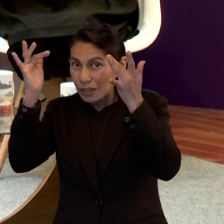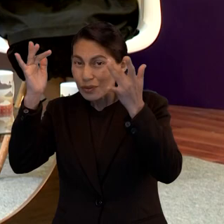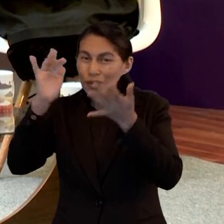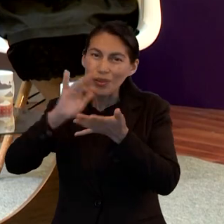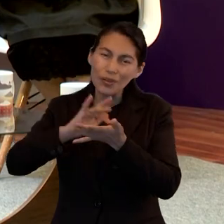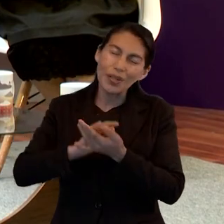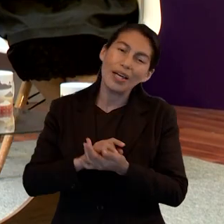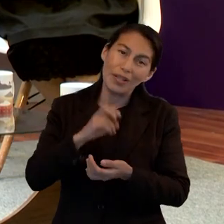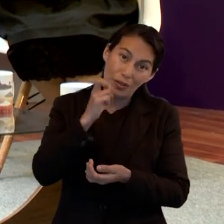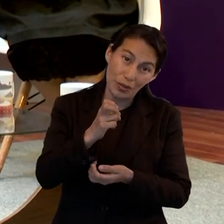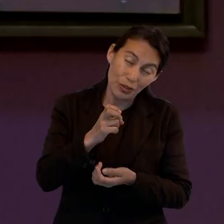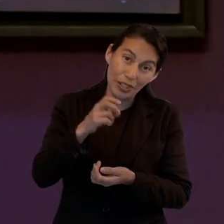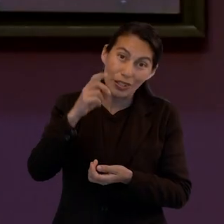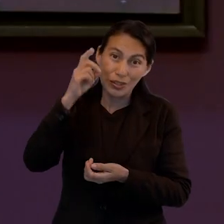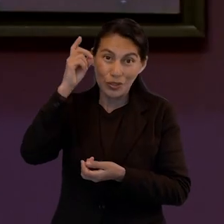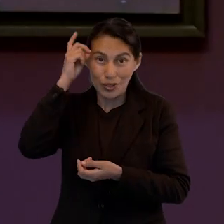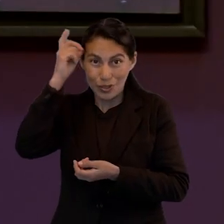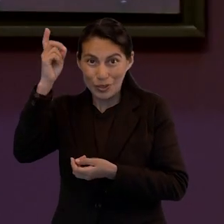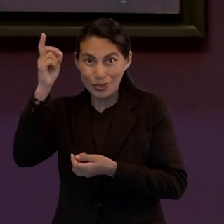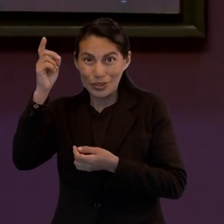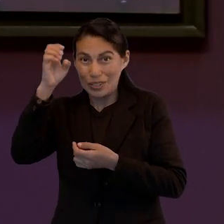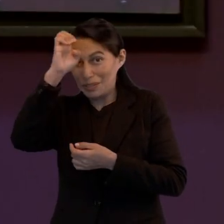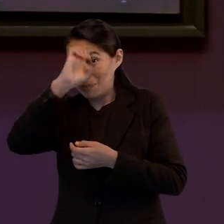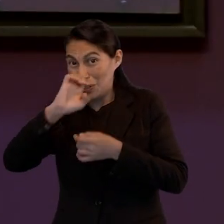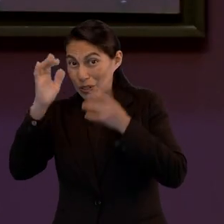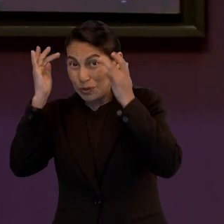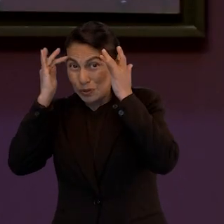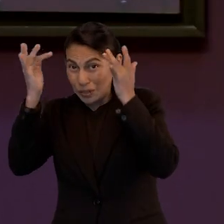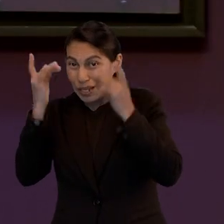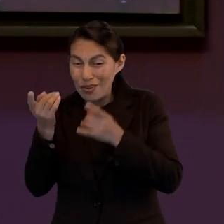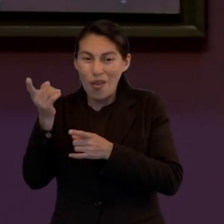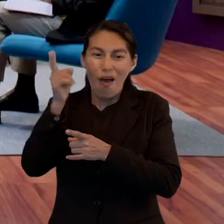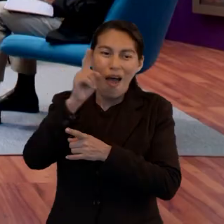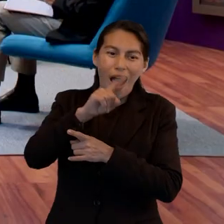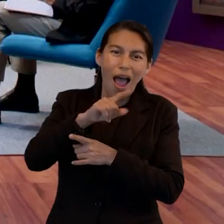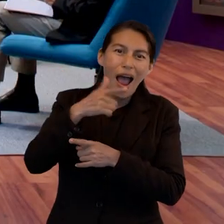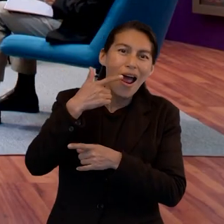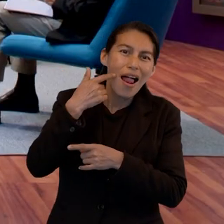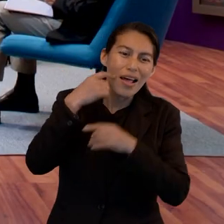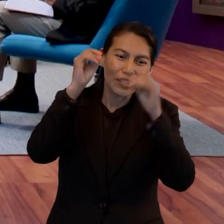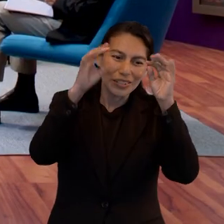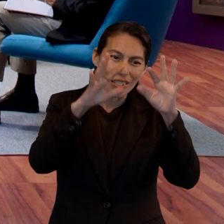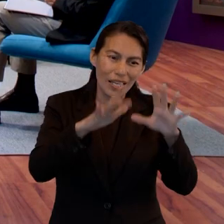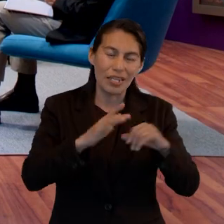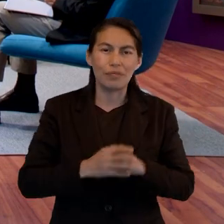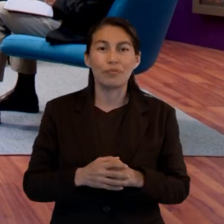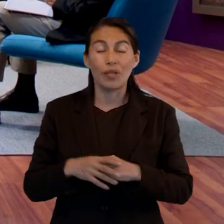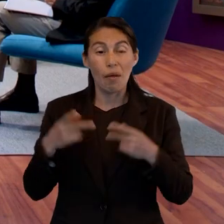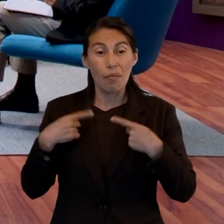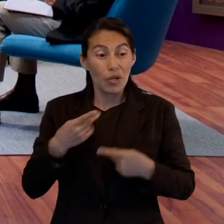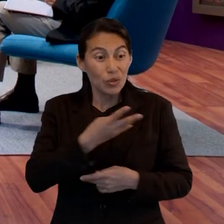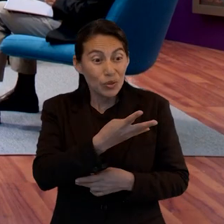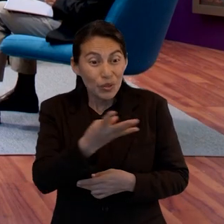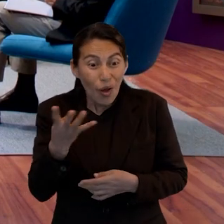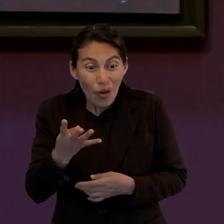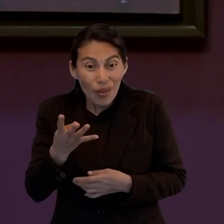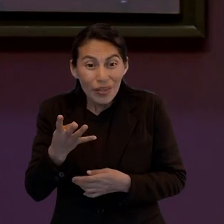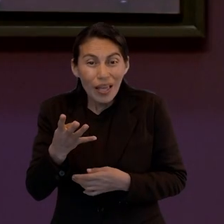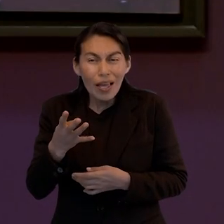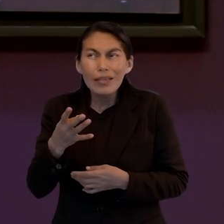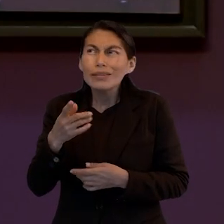través de quien Dios imparte esa gracia. Entonces, como ellos gustaron de ese don celestial, pudieron